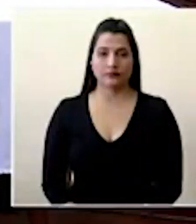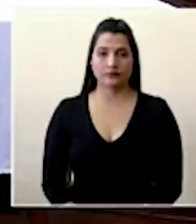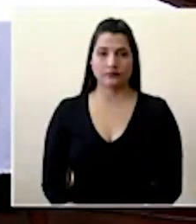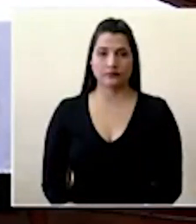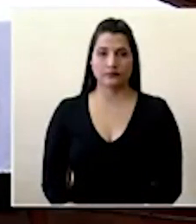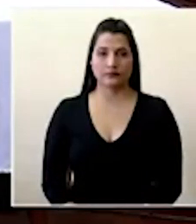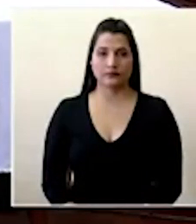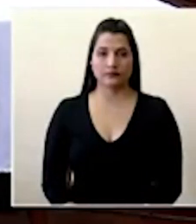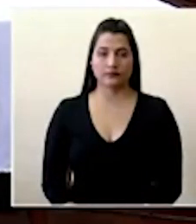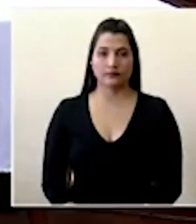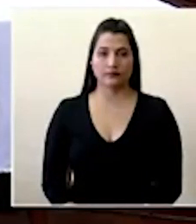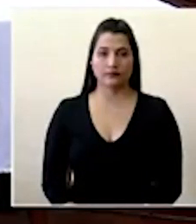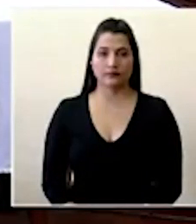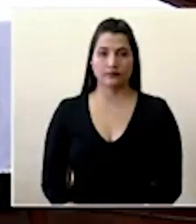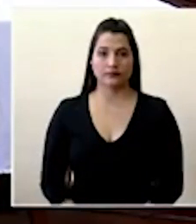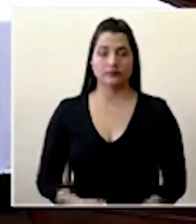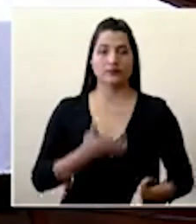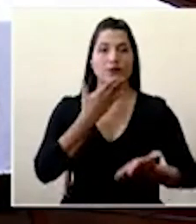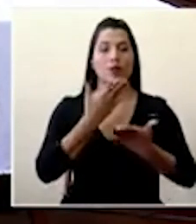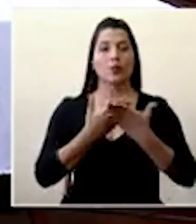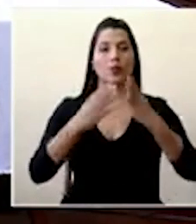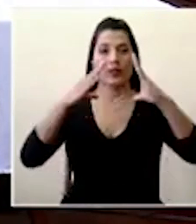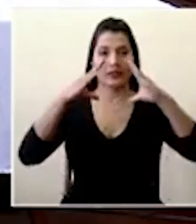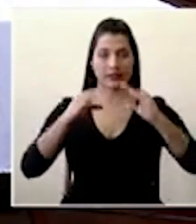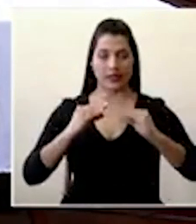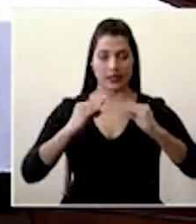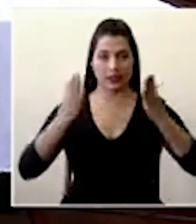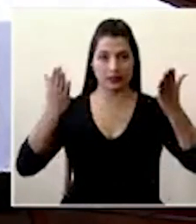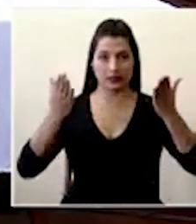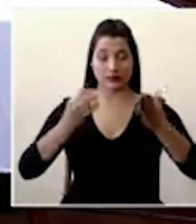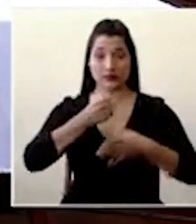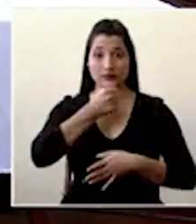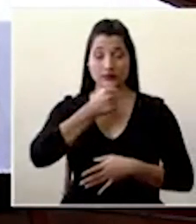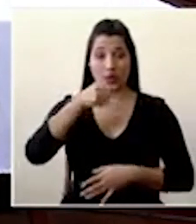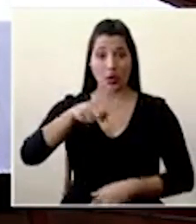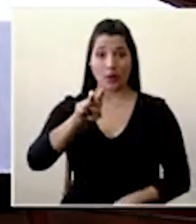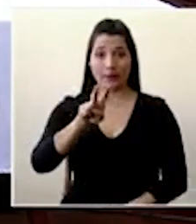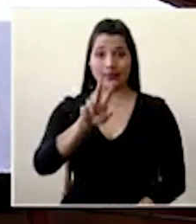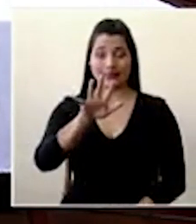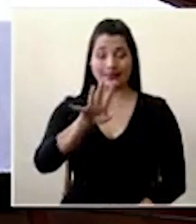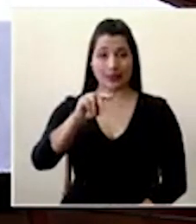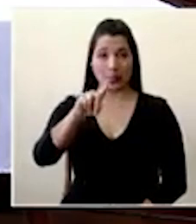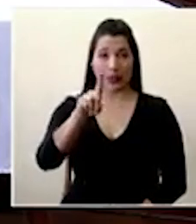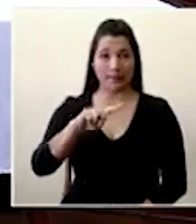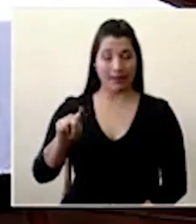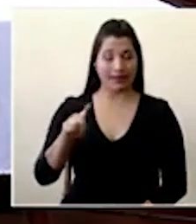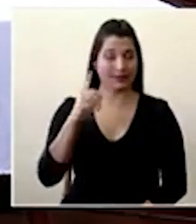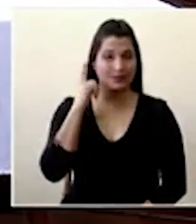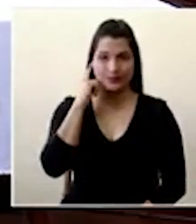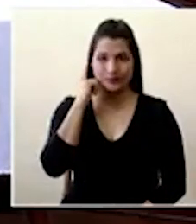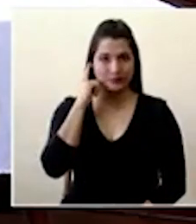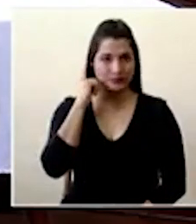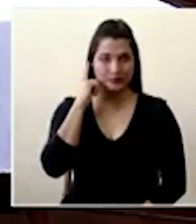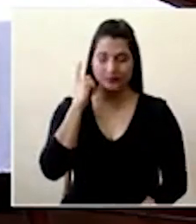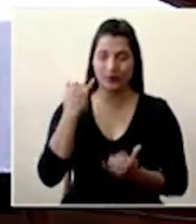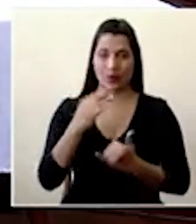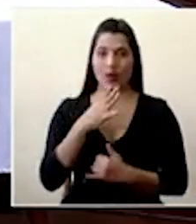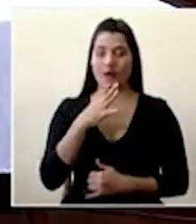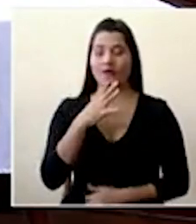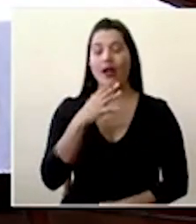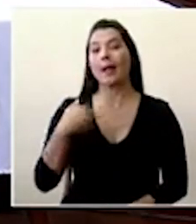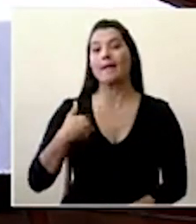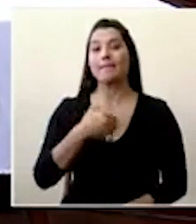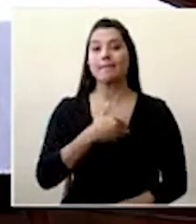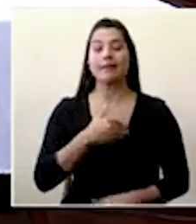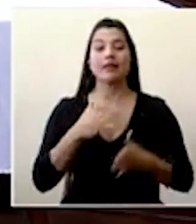Buenas tardes y bienvenidos a esta conferencia de prensa de hoy, 25 de marzo, sobre el estatus COVID. Recibimos el mensaje del ministro de Salud, Daniel